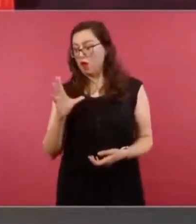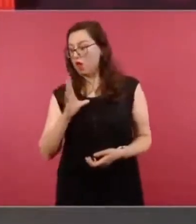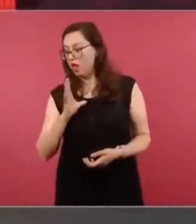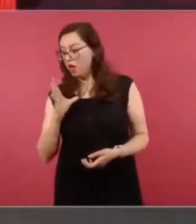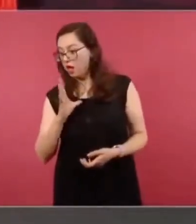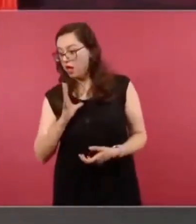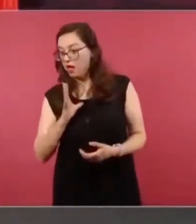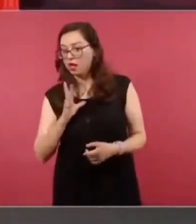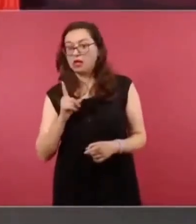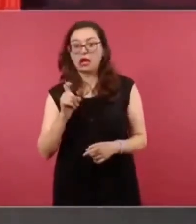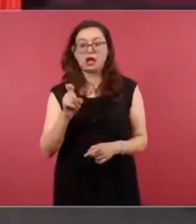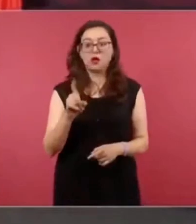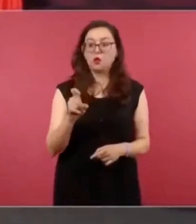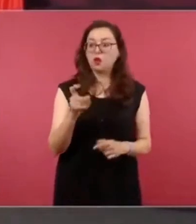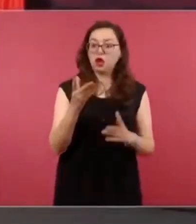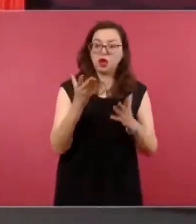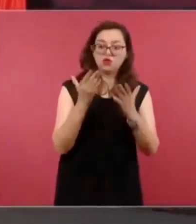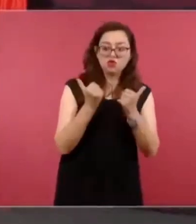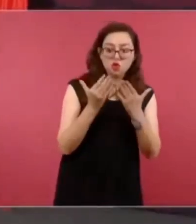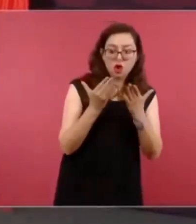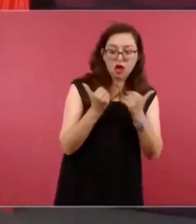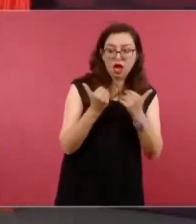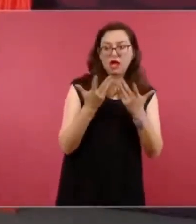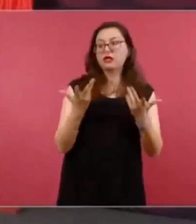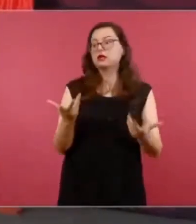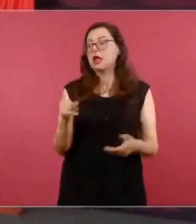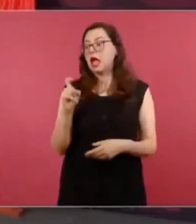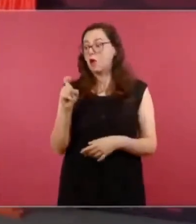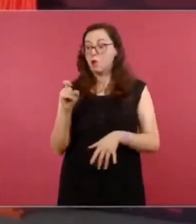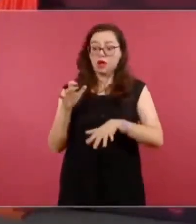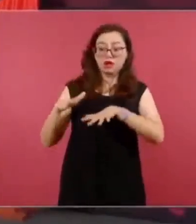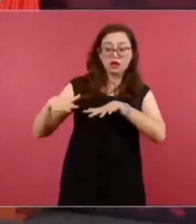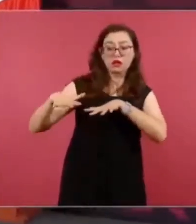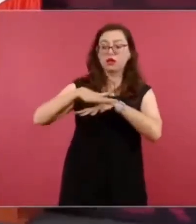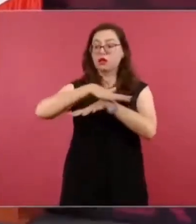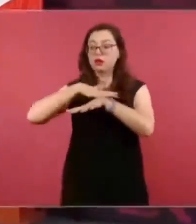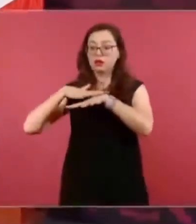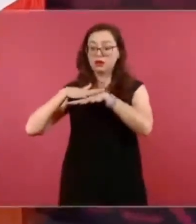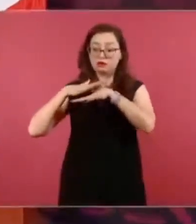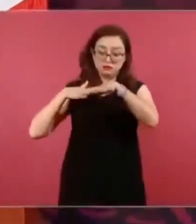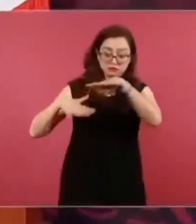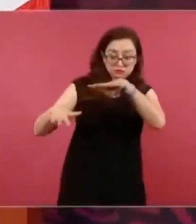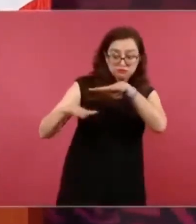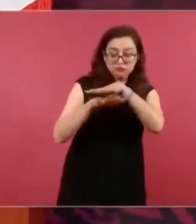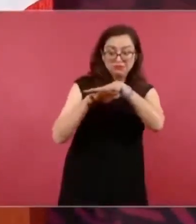subterránea, superficial, en qué cantidad,